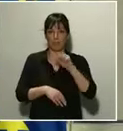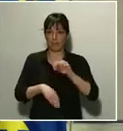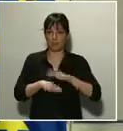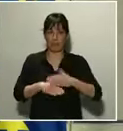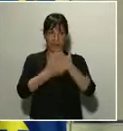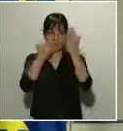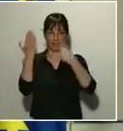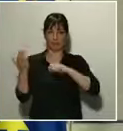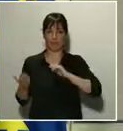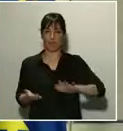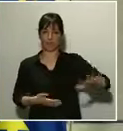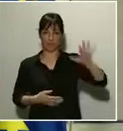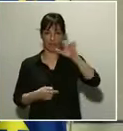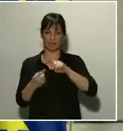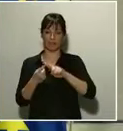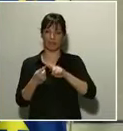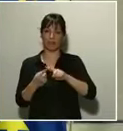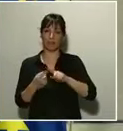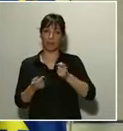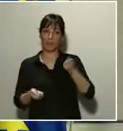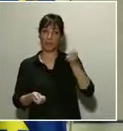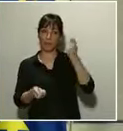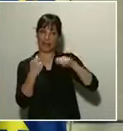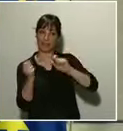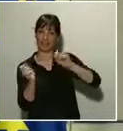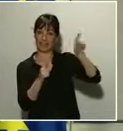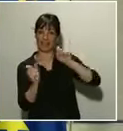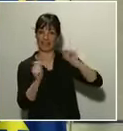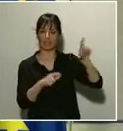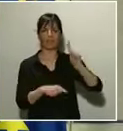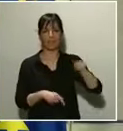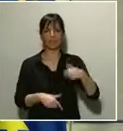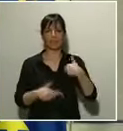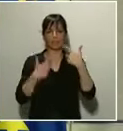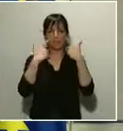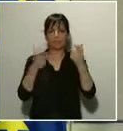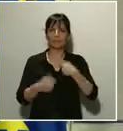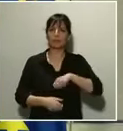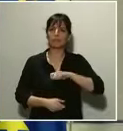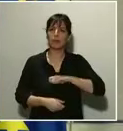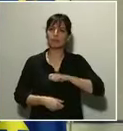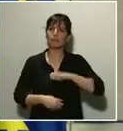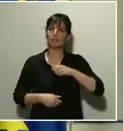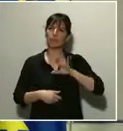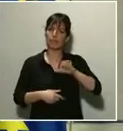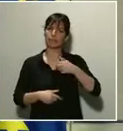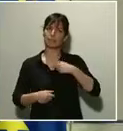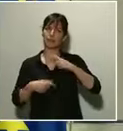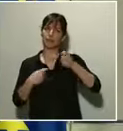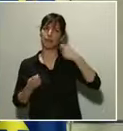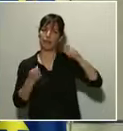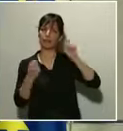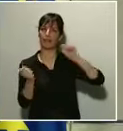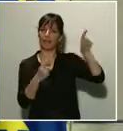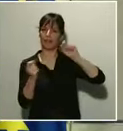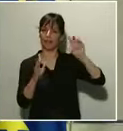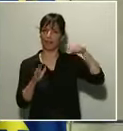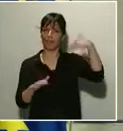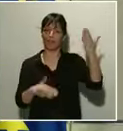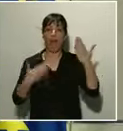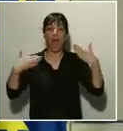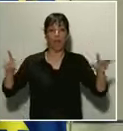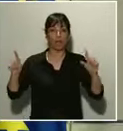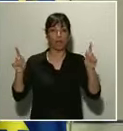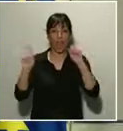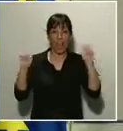exportaciones, que también son significativas. España es un país exportador y, a pesar de esta crisis, continuamos exportando. Y